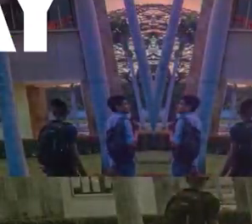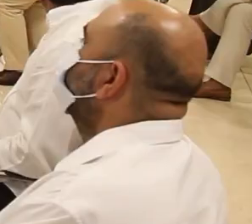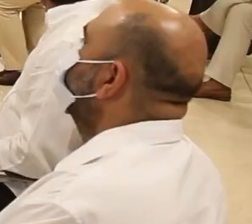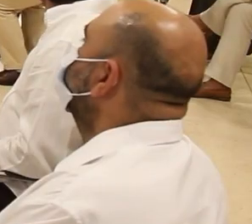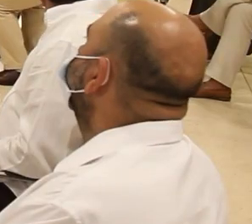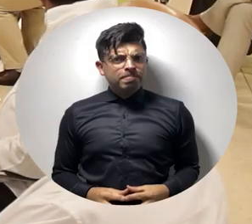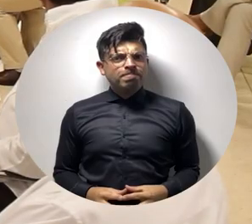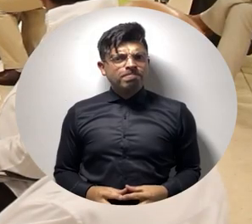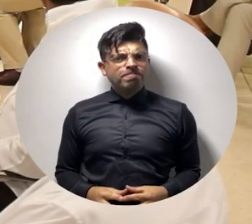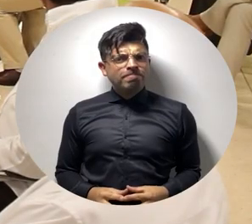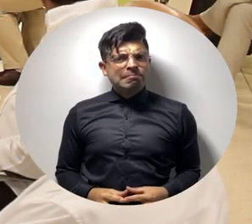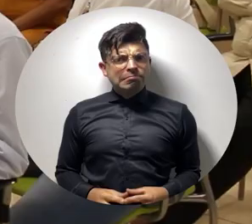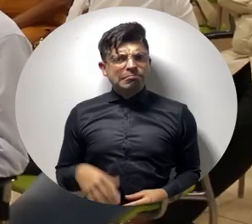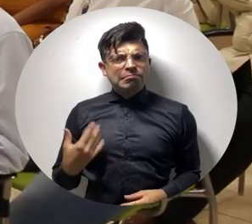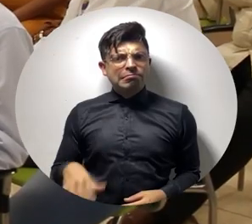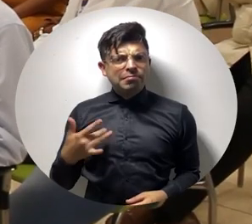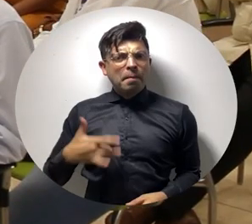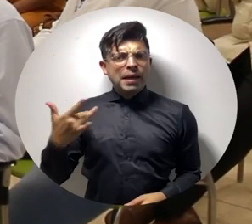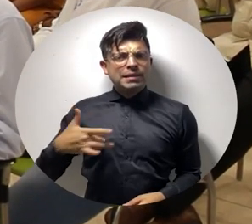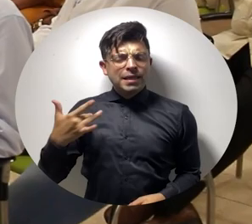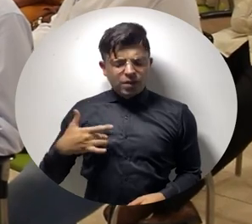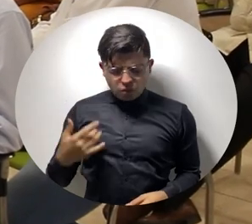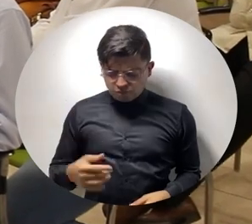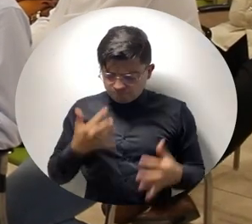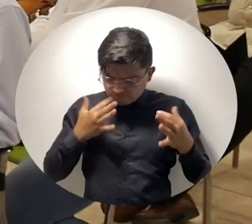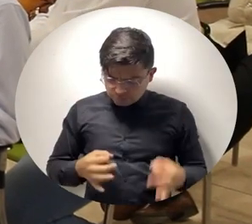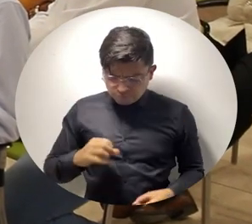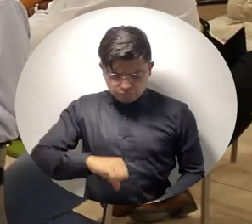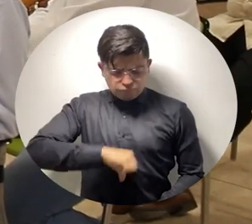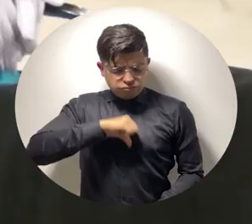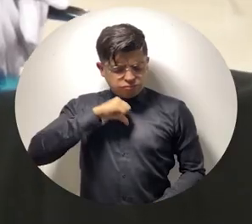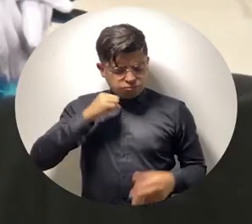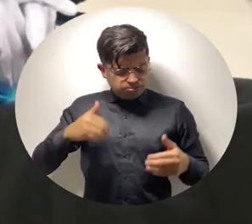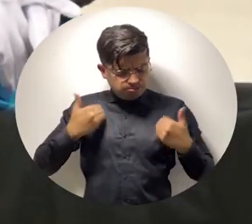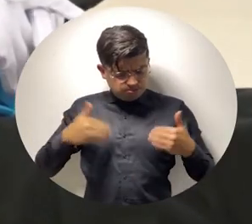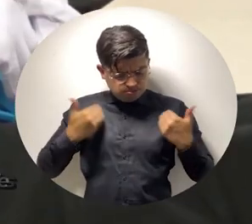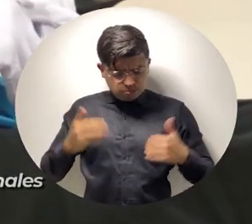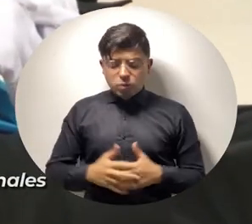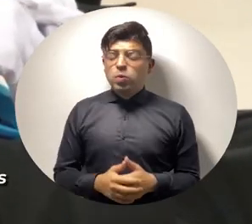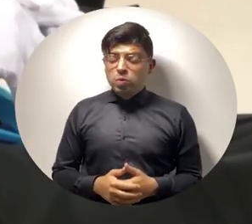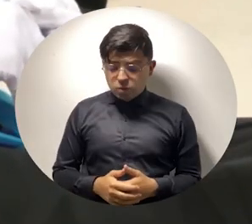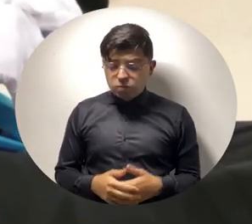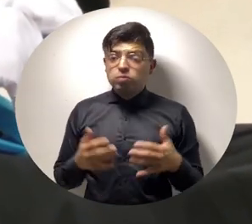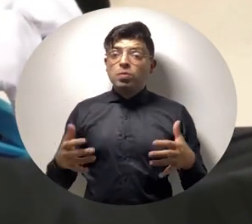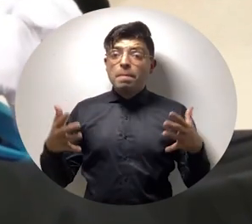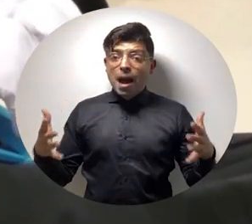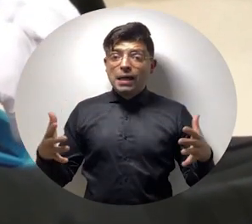Me siento altamente orgulloso de recibir